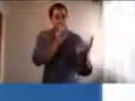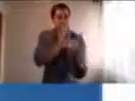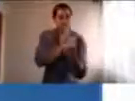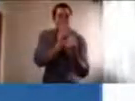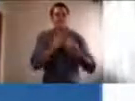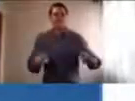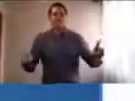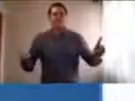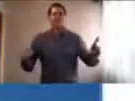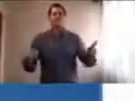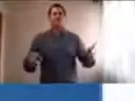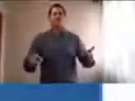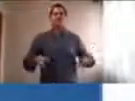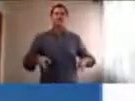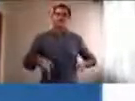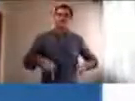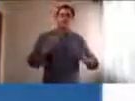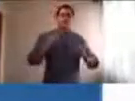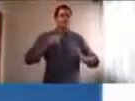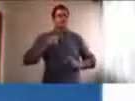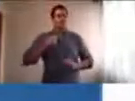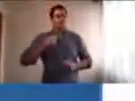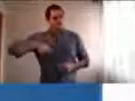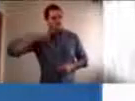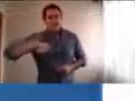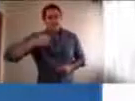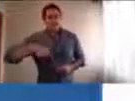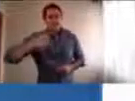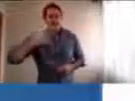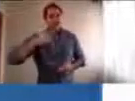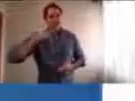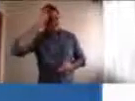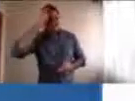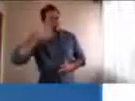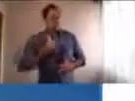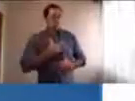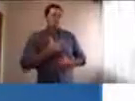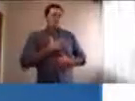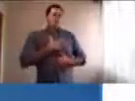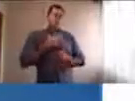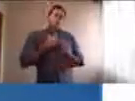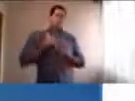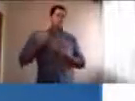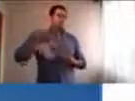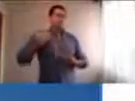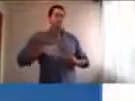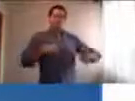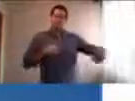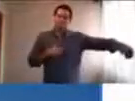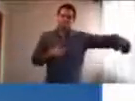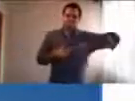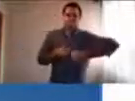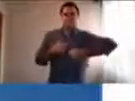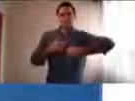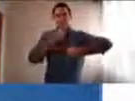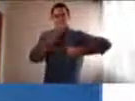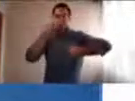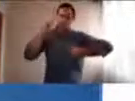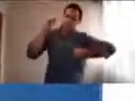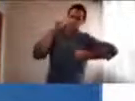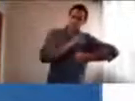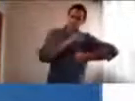manera de poder valorar lo que tenía que ver con poder darle un abrazo, o besar a otro, que hoy por hoy está